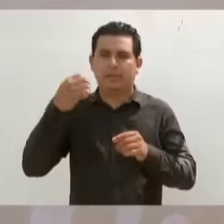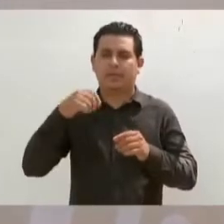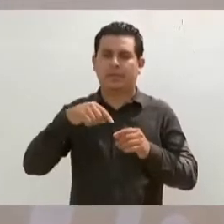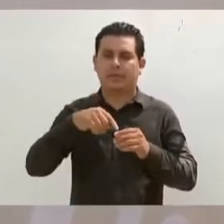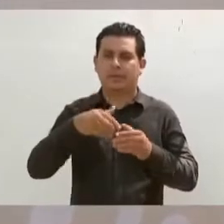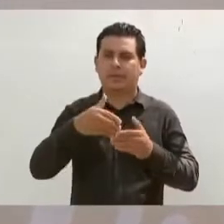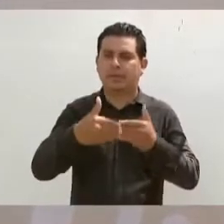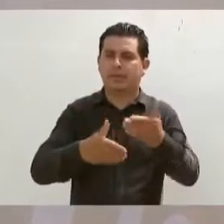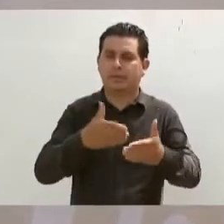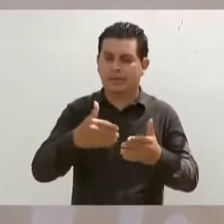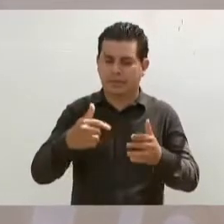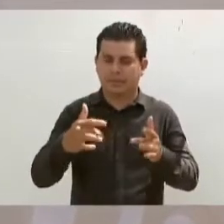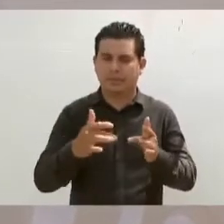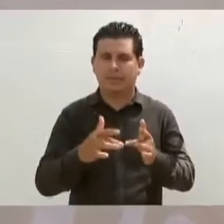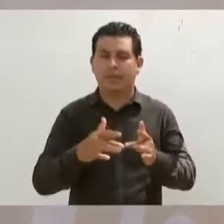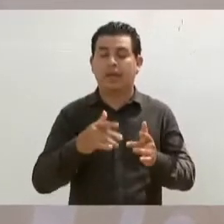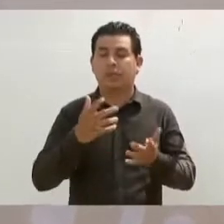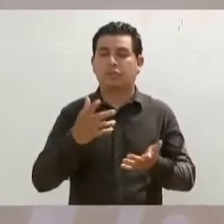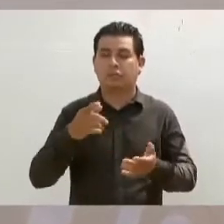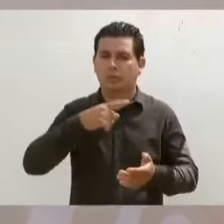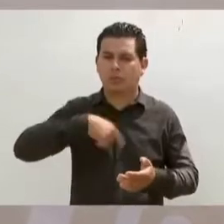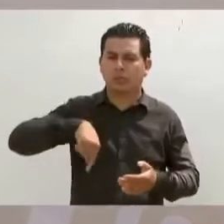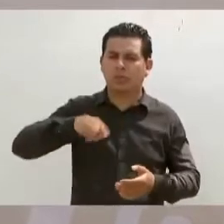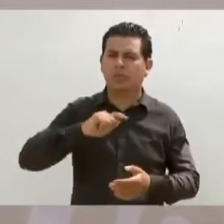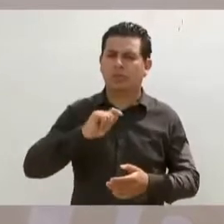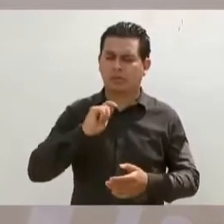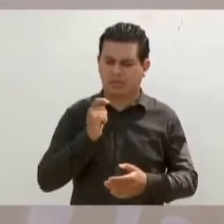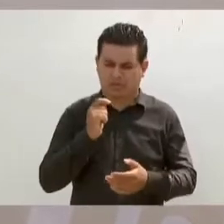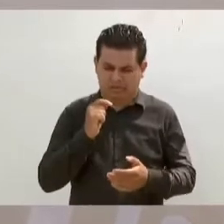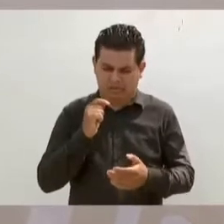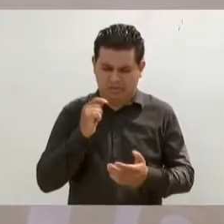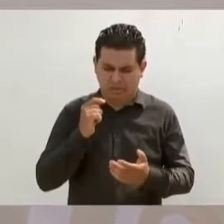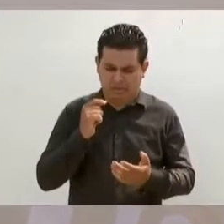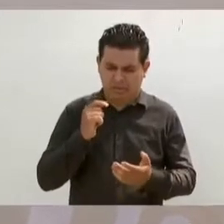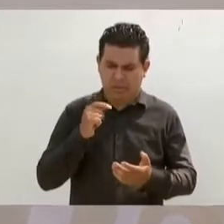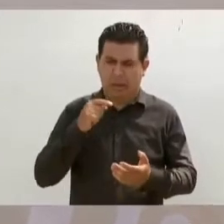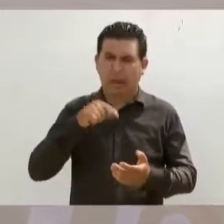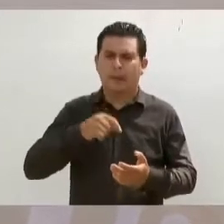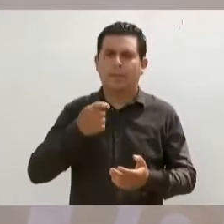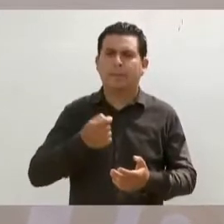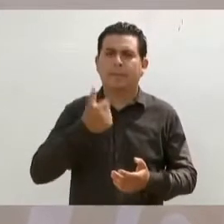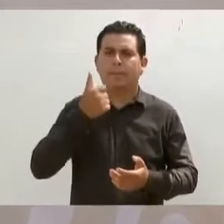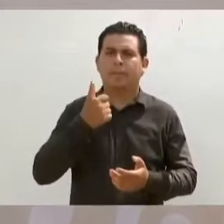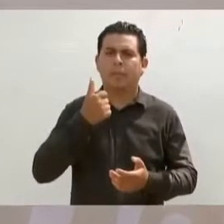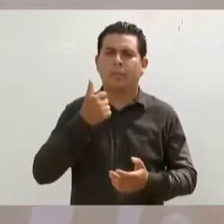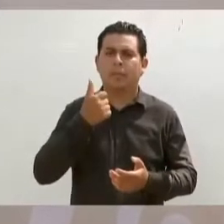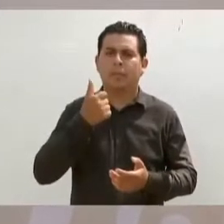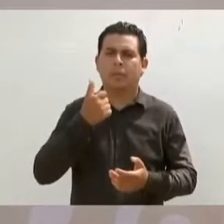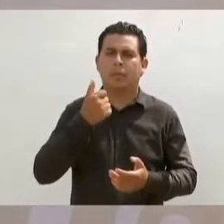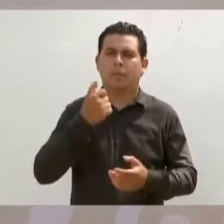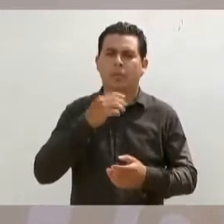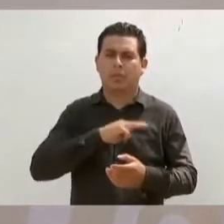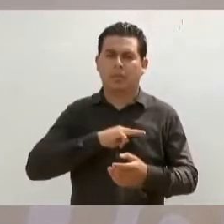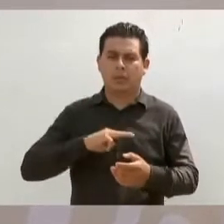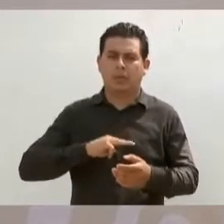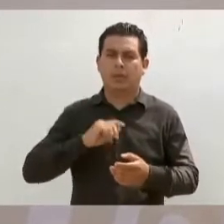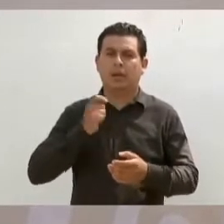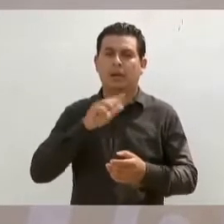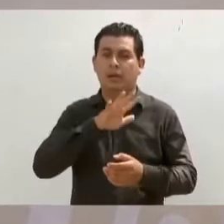Bien podríamos pensar que es el primer municipio de los 570 o el último.